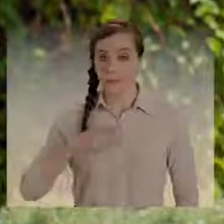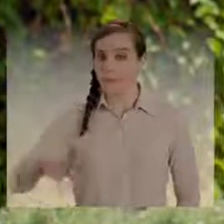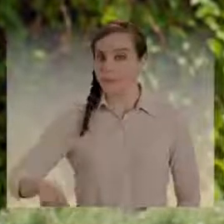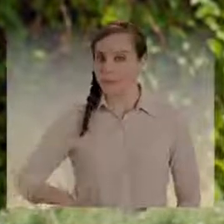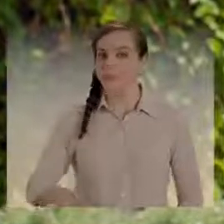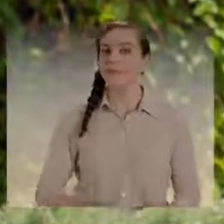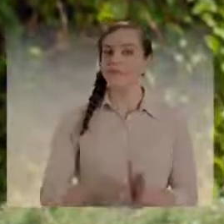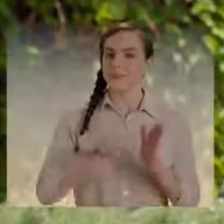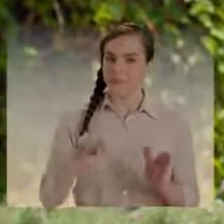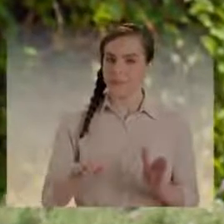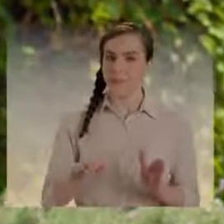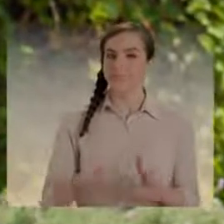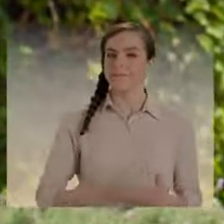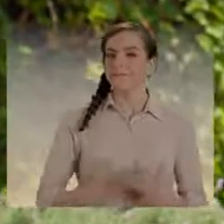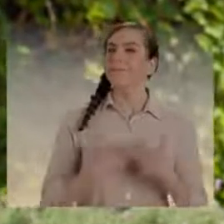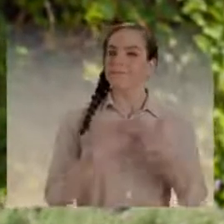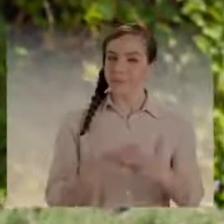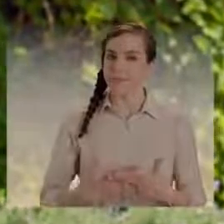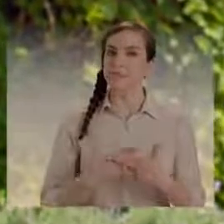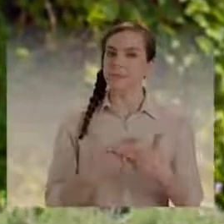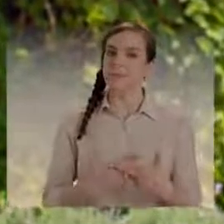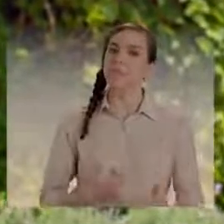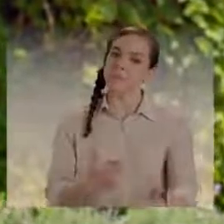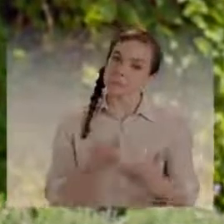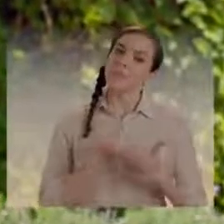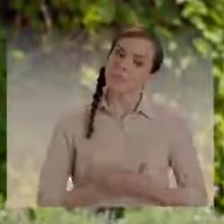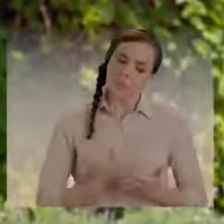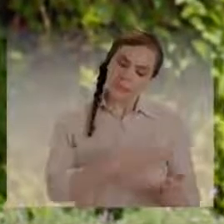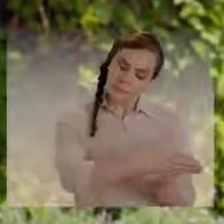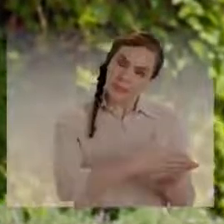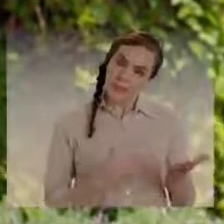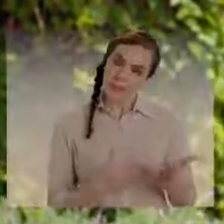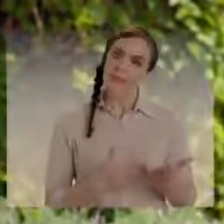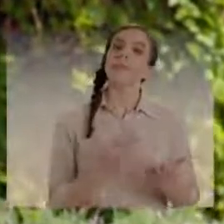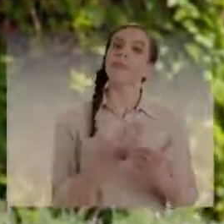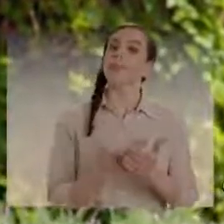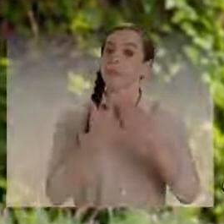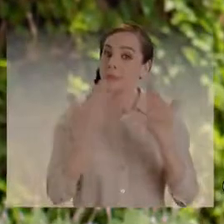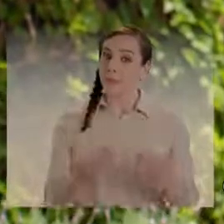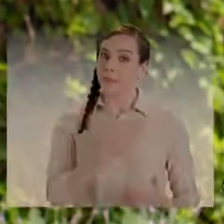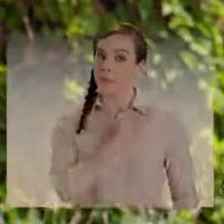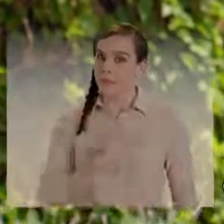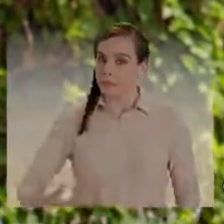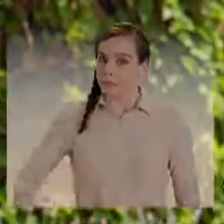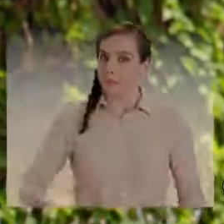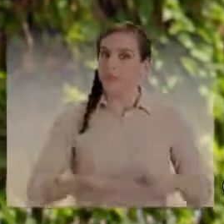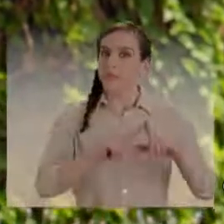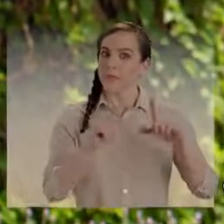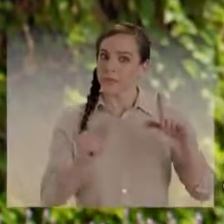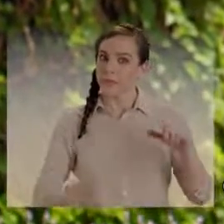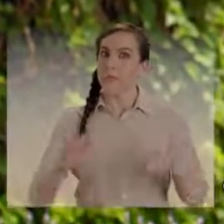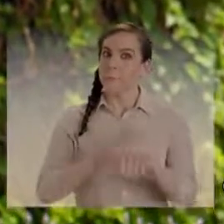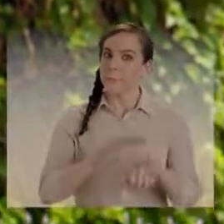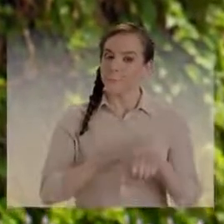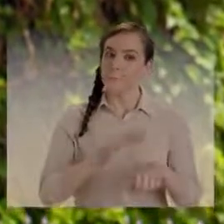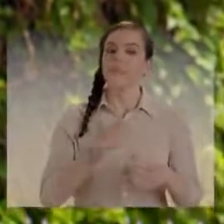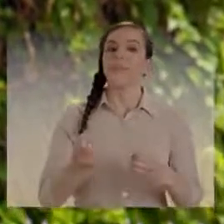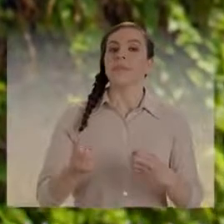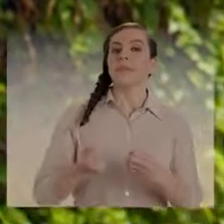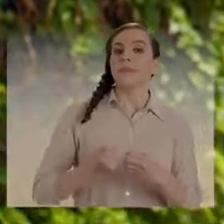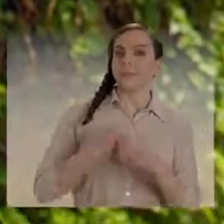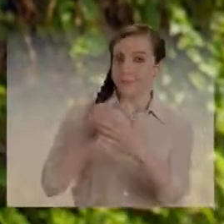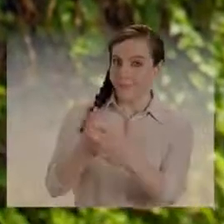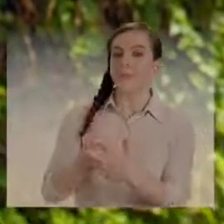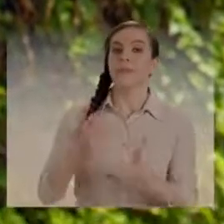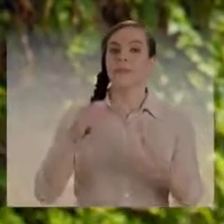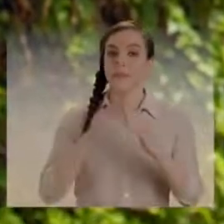Voy a gobernar con el ejemplo y con austeridad. Voy a obtener la mitad del sueldo de lo que recibe actualmente el presidente